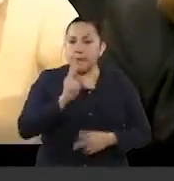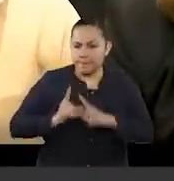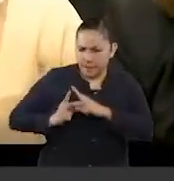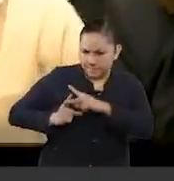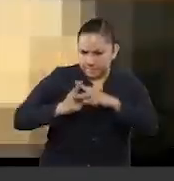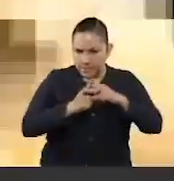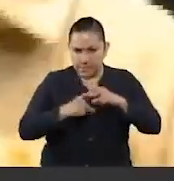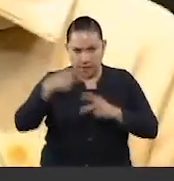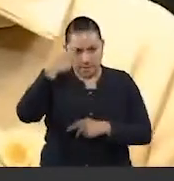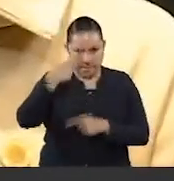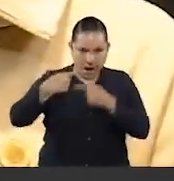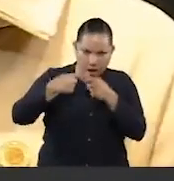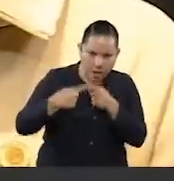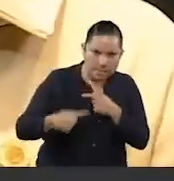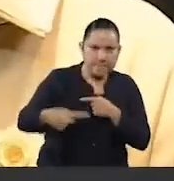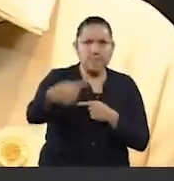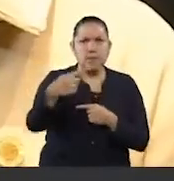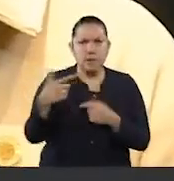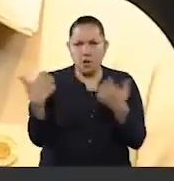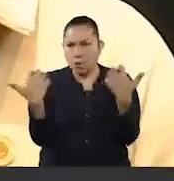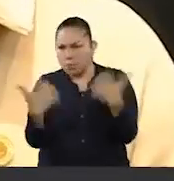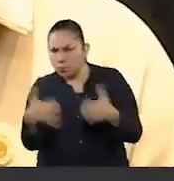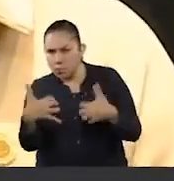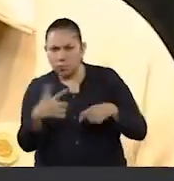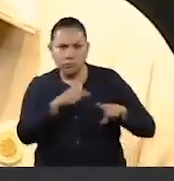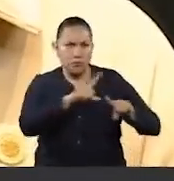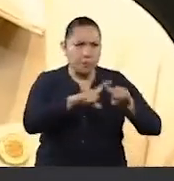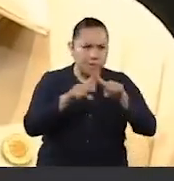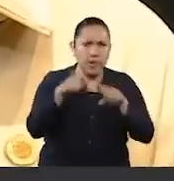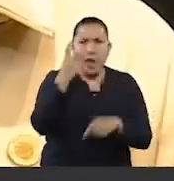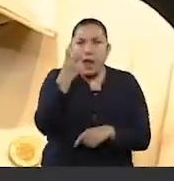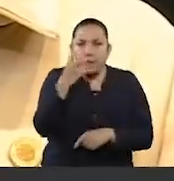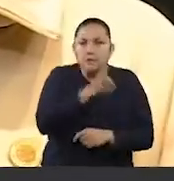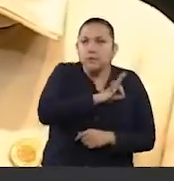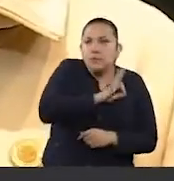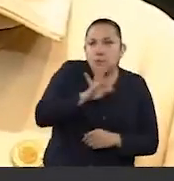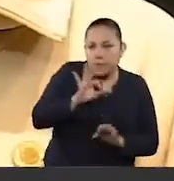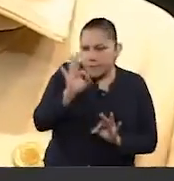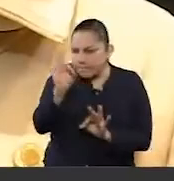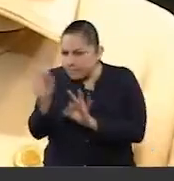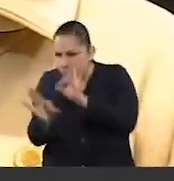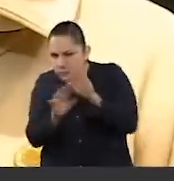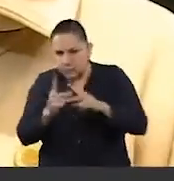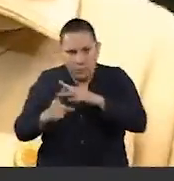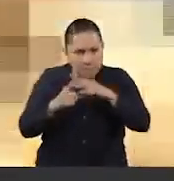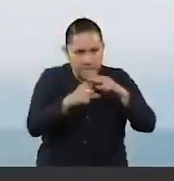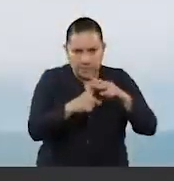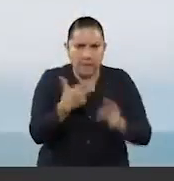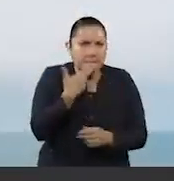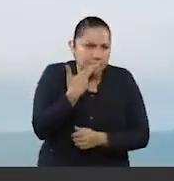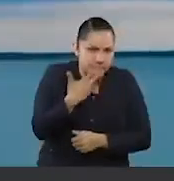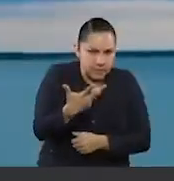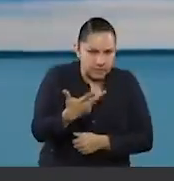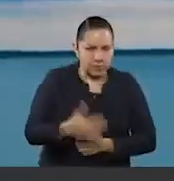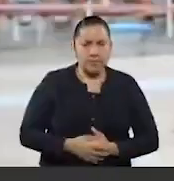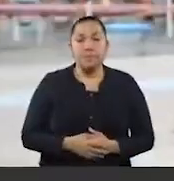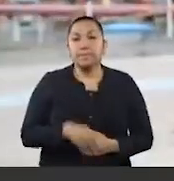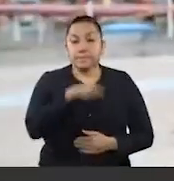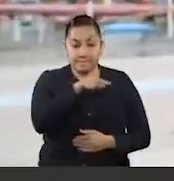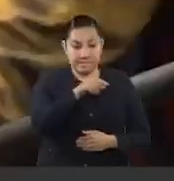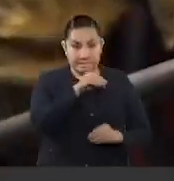futura y que exista una mayor producción y mayores ingresos a la actividad petrolera. Este cambio